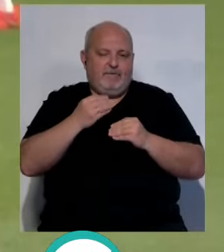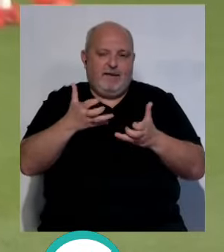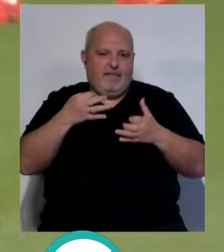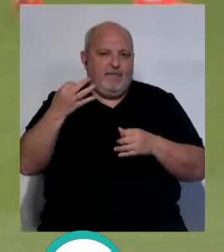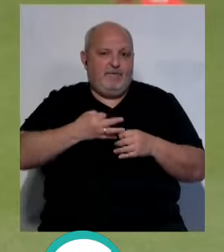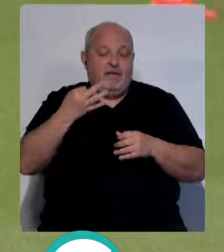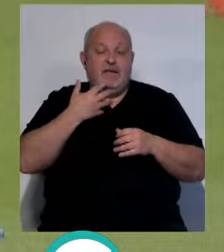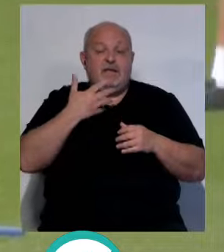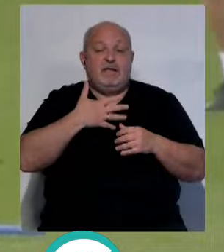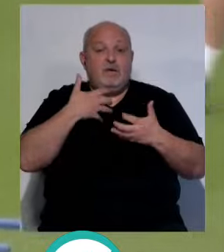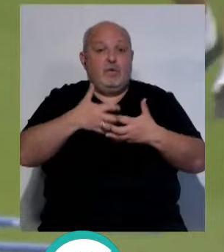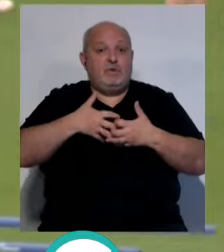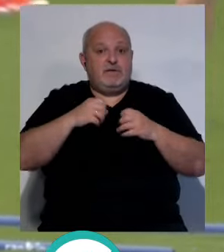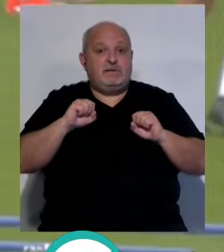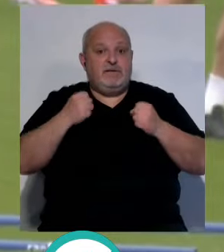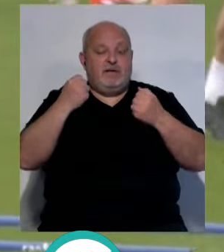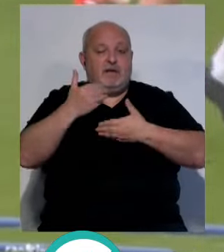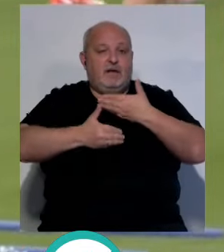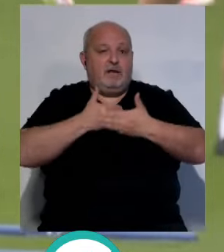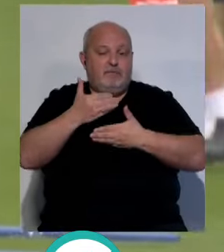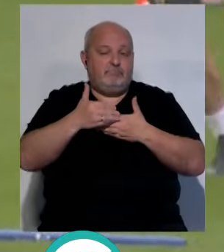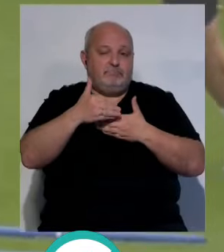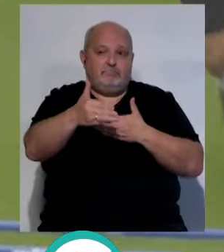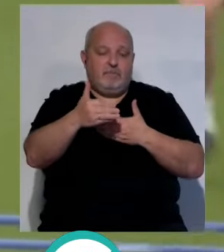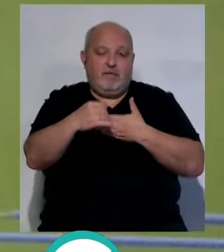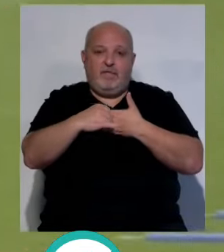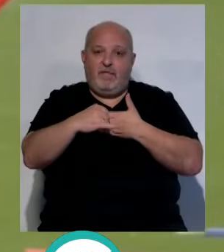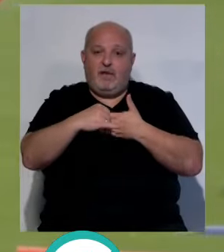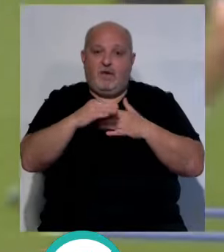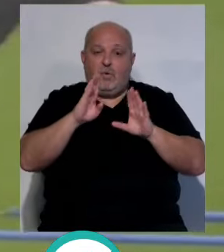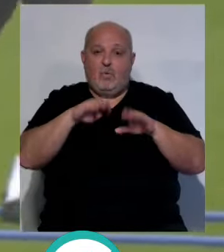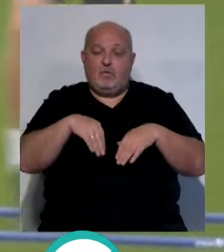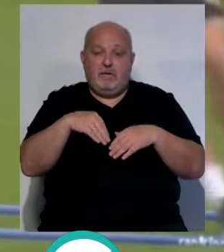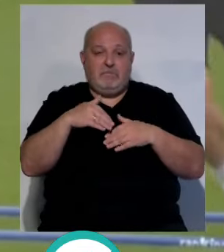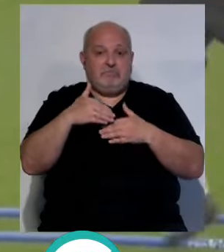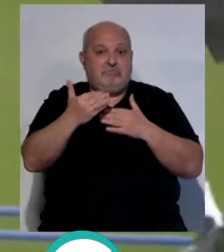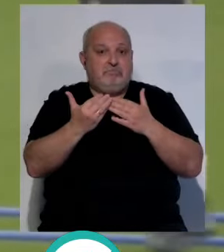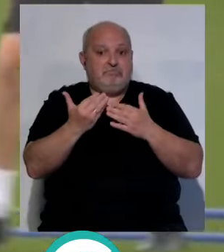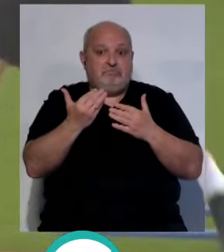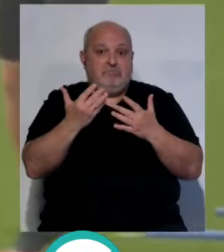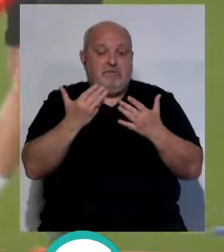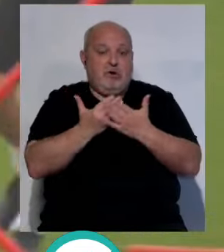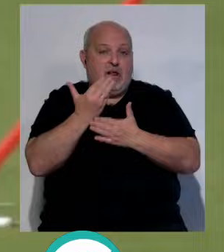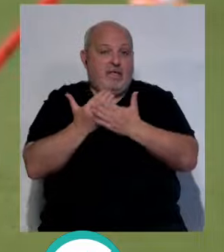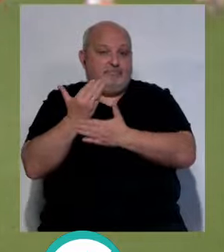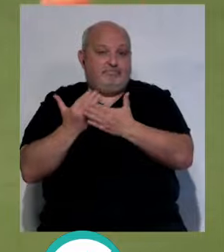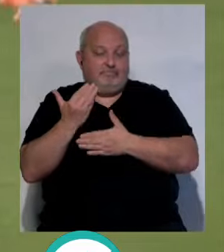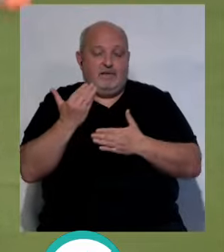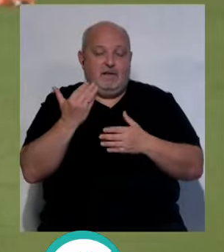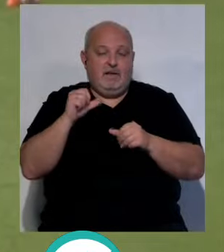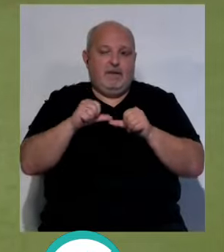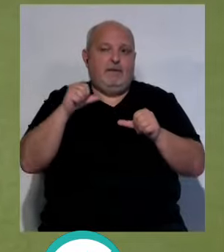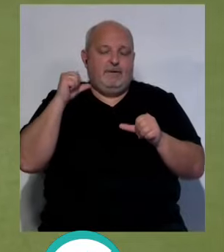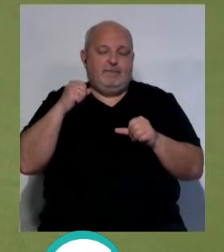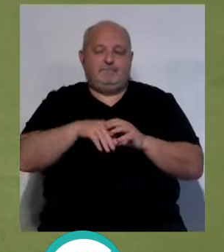lucha por la salvación sube de temperatura... ...conforme nos acercamos a las últimas jornadas... ...y la fiebre la venimos sintiendo desde hace ya